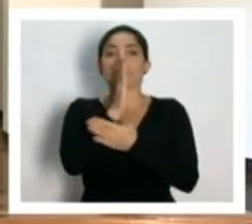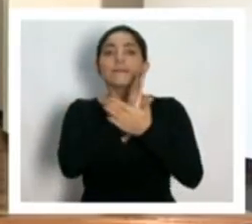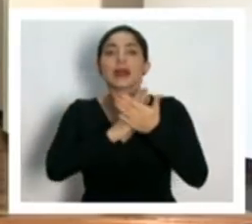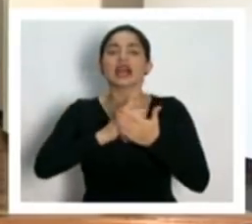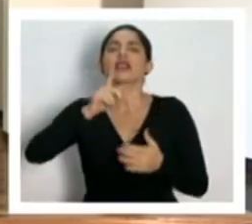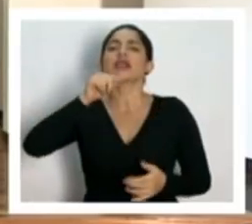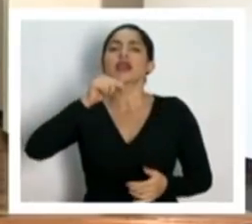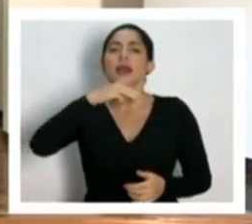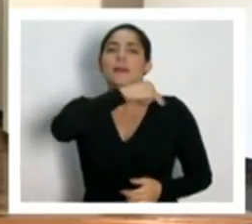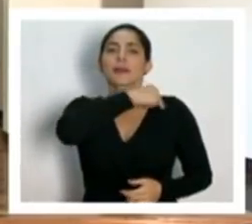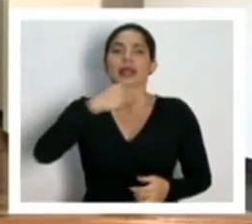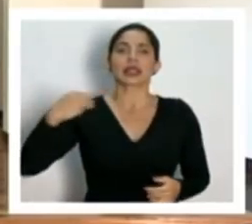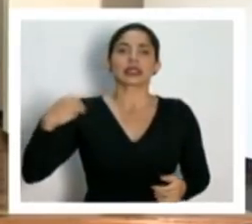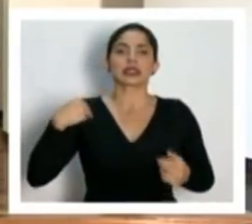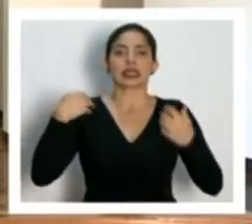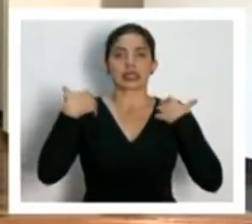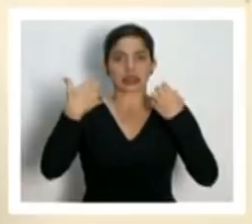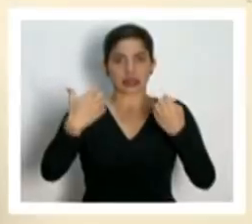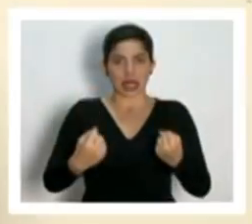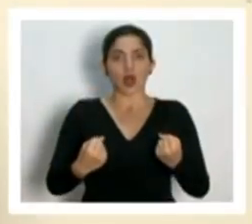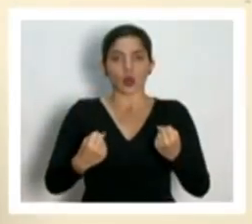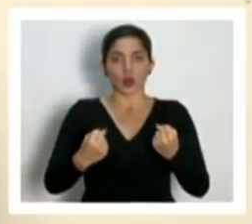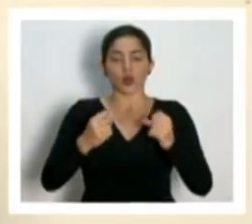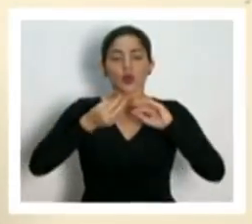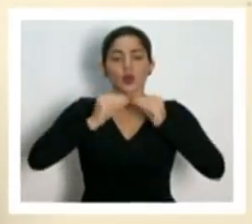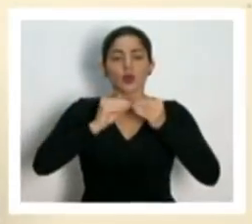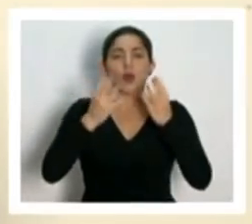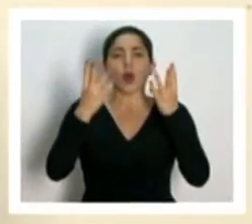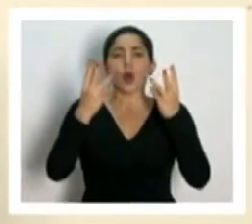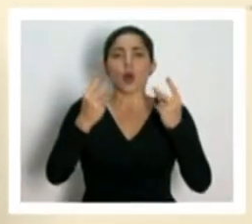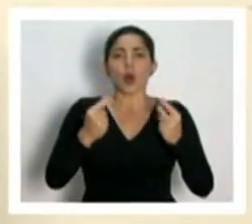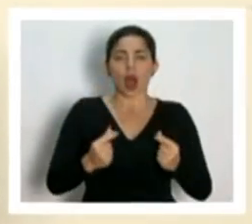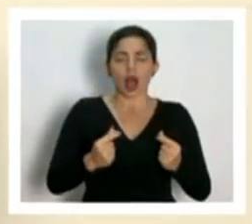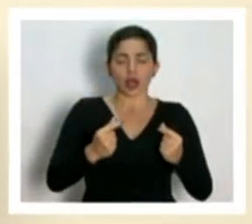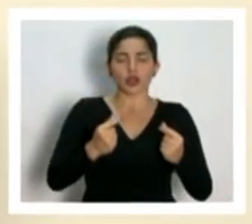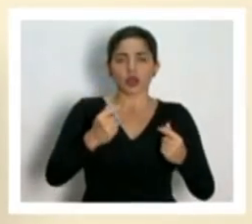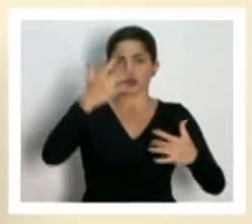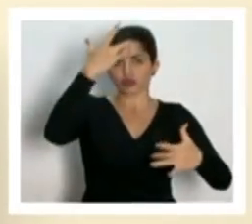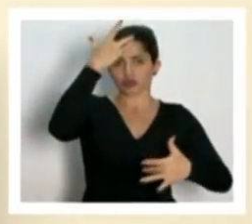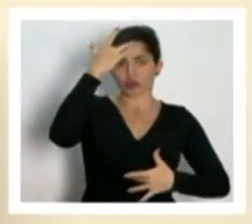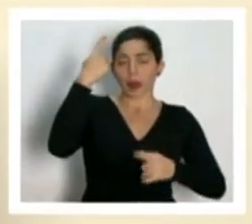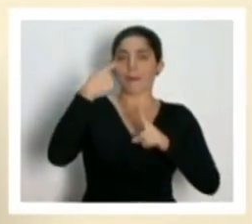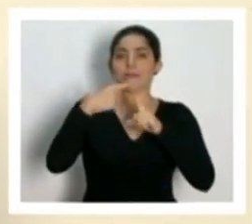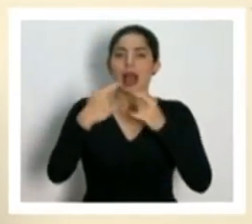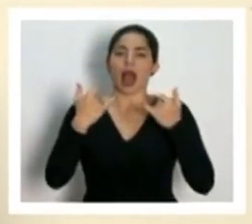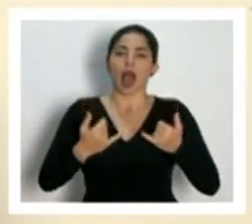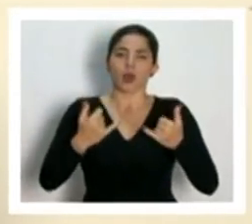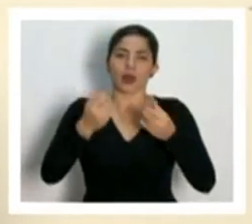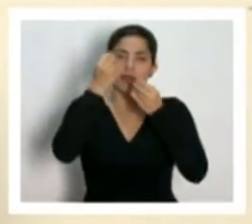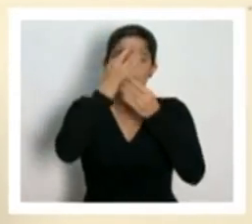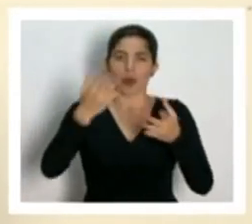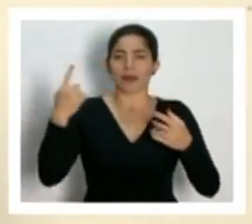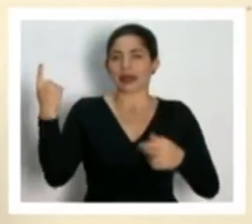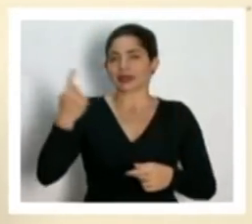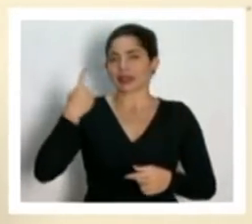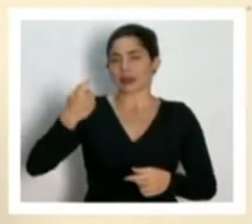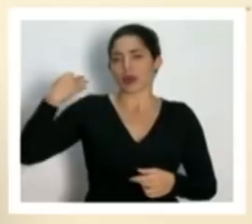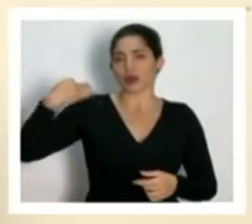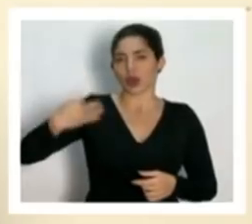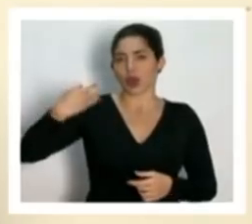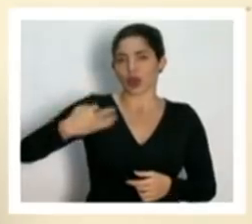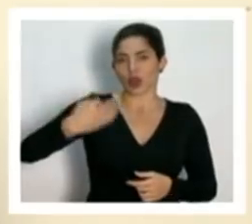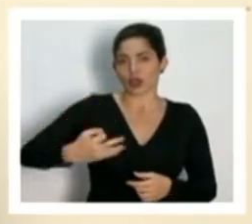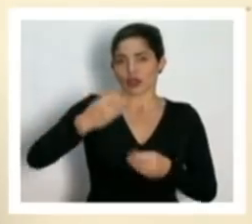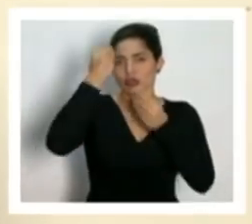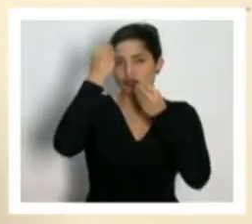Ministerio de Salud? En cuanto al número de casos y toda la actualización que de manera diaria hemos